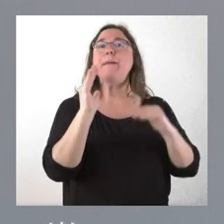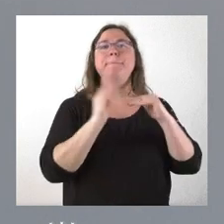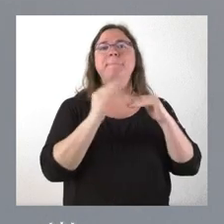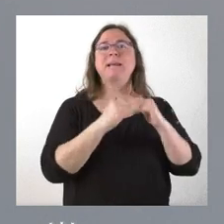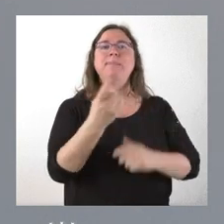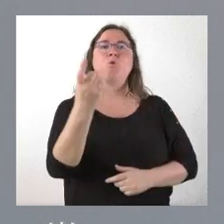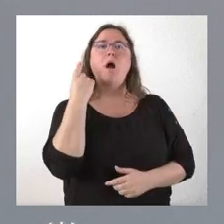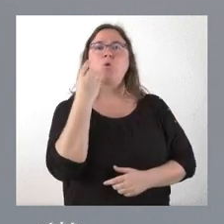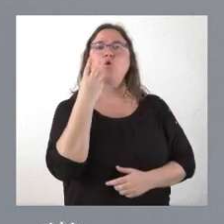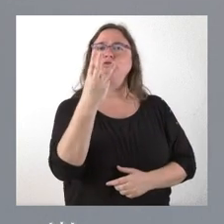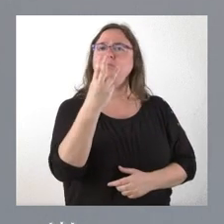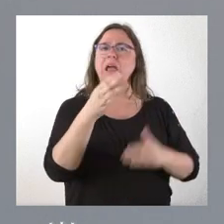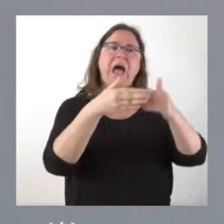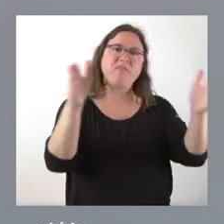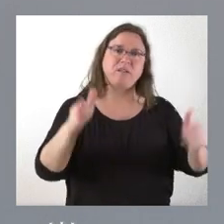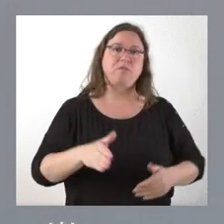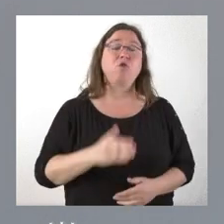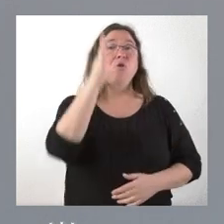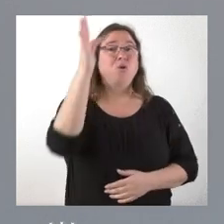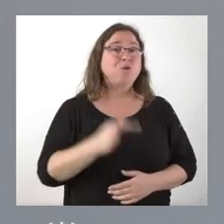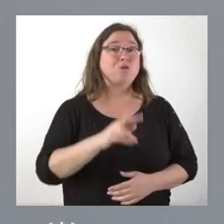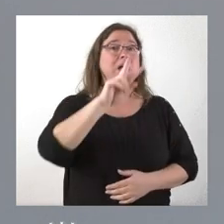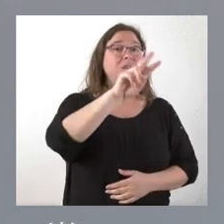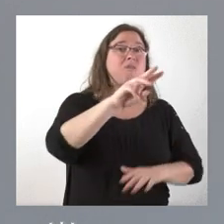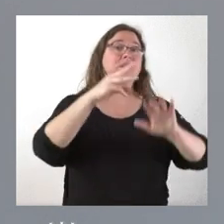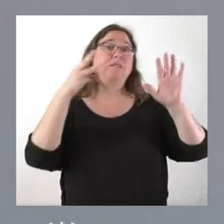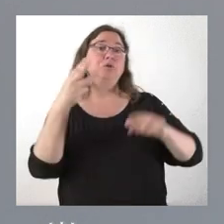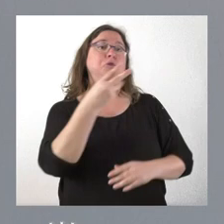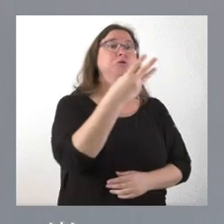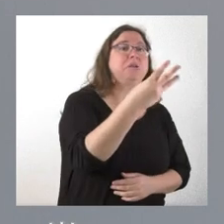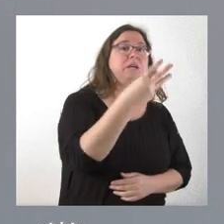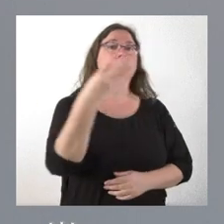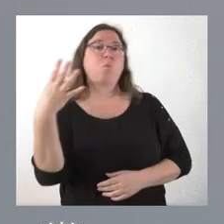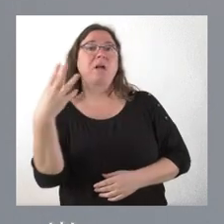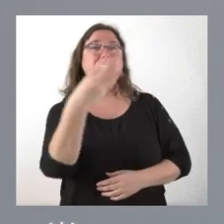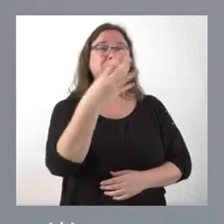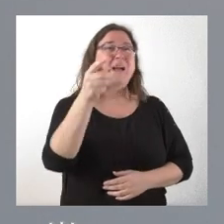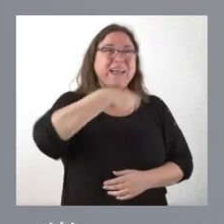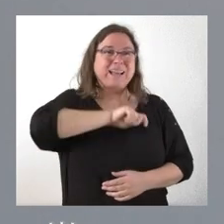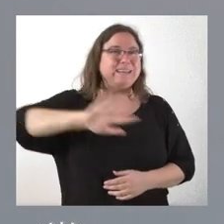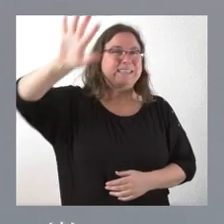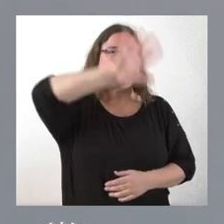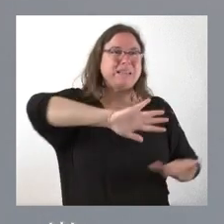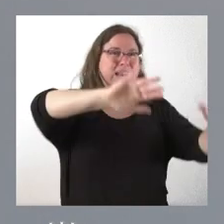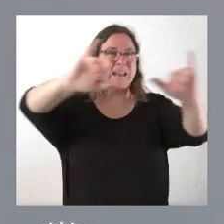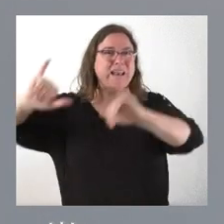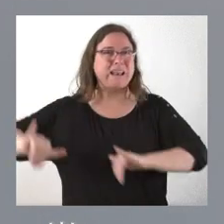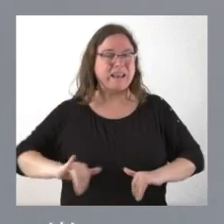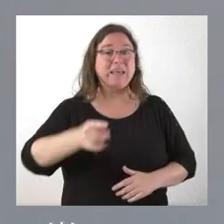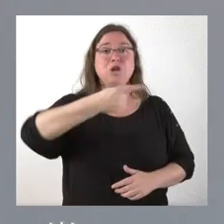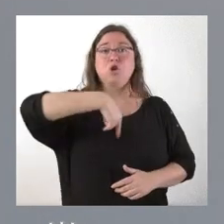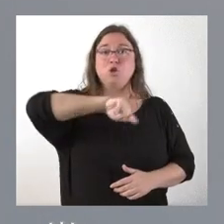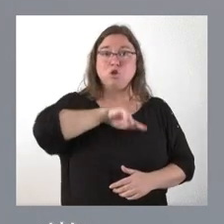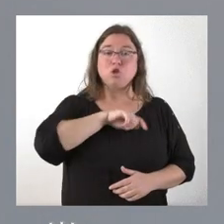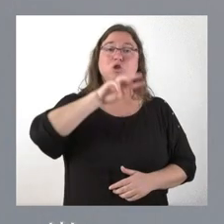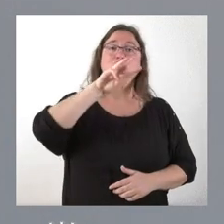tres alumnos y son 28 centros con tres o cuatro alumnos, cosa que no tiene nadie en España, que tenemos el 36,4